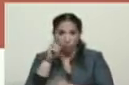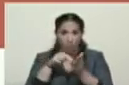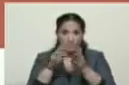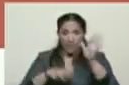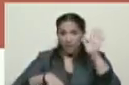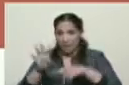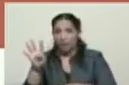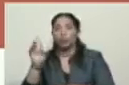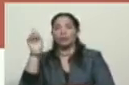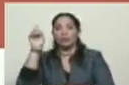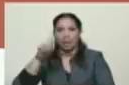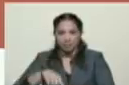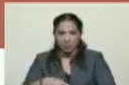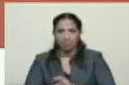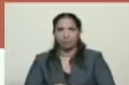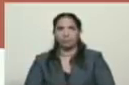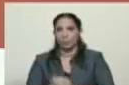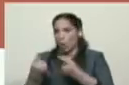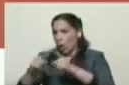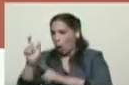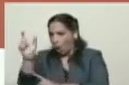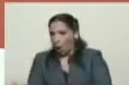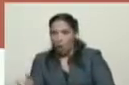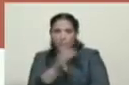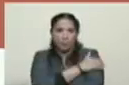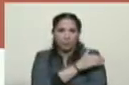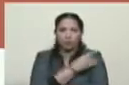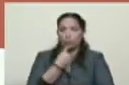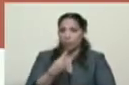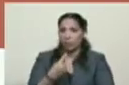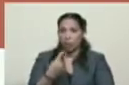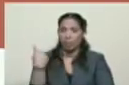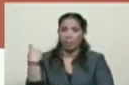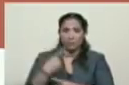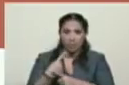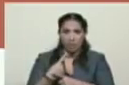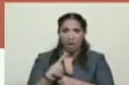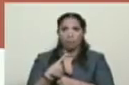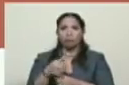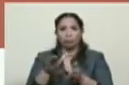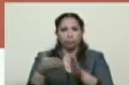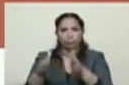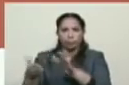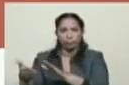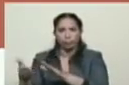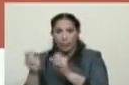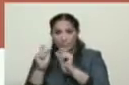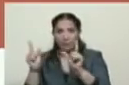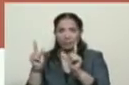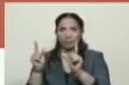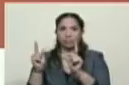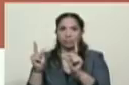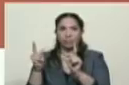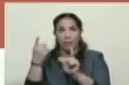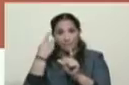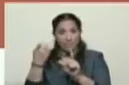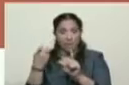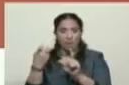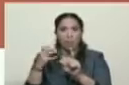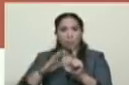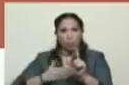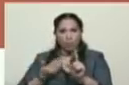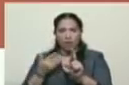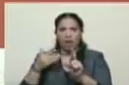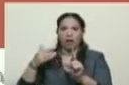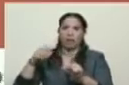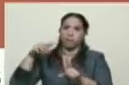Leopoldo López también señaló en varias oportunidades que debían aparecer muertos para que pudieran derrocar